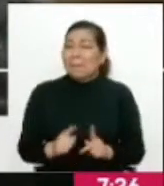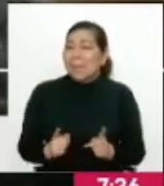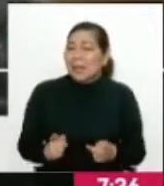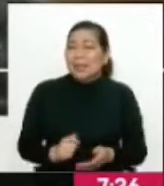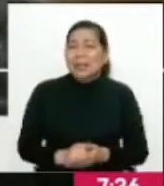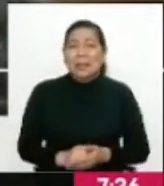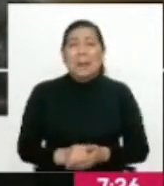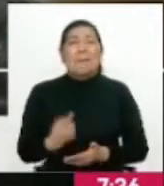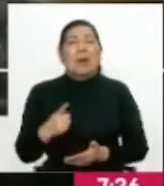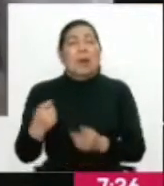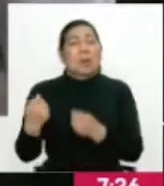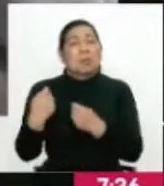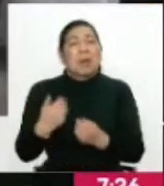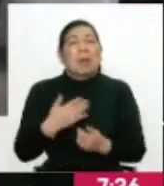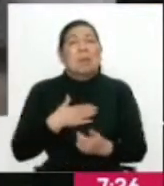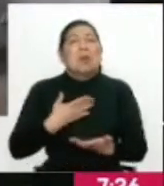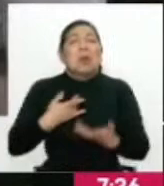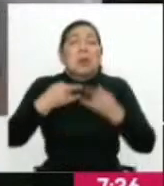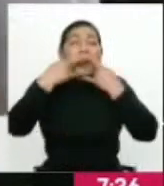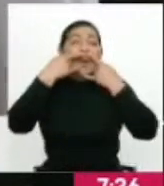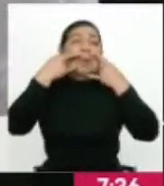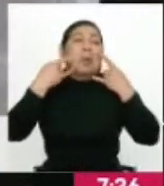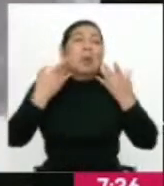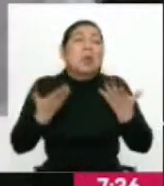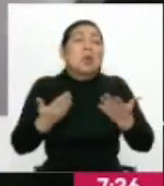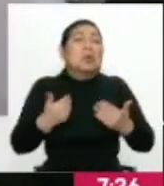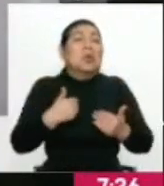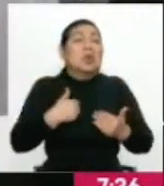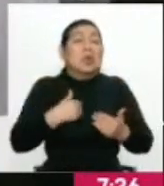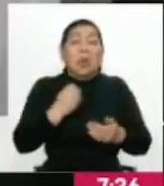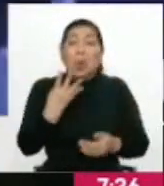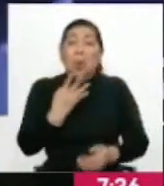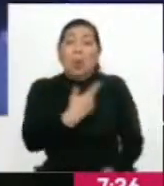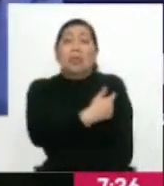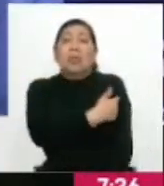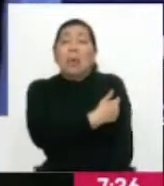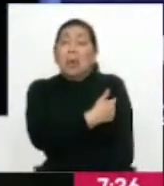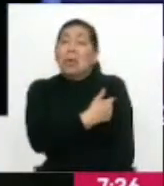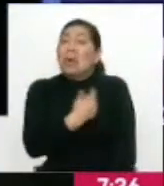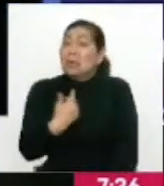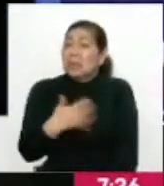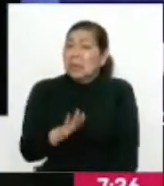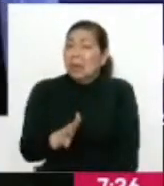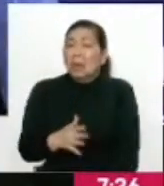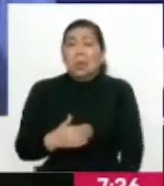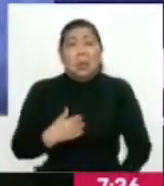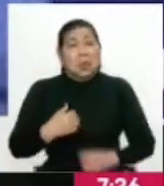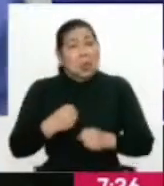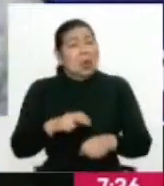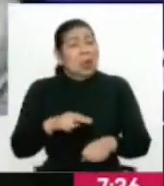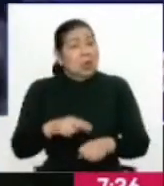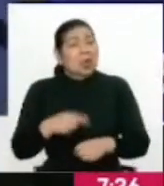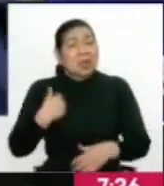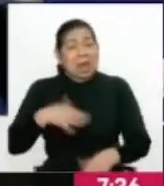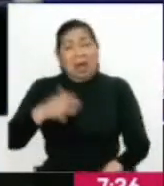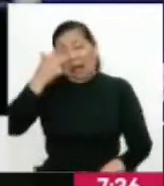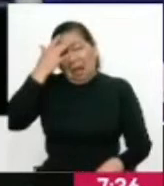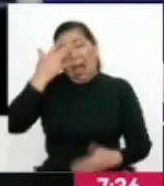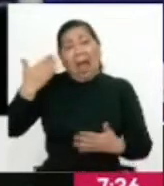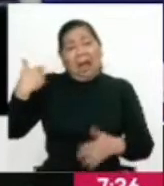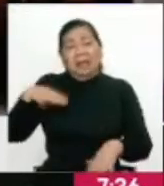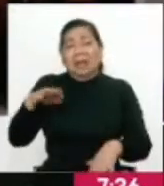¿para qué me obligan a mí? Ponerme una mascarilla si yo tengo las cuatro vacunas, además tengo una inmunidad natural porque me contagié